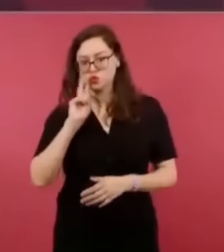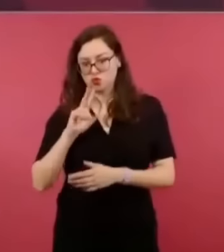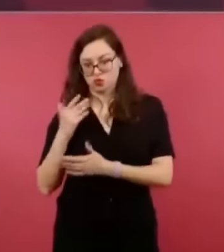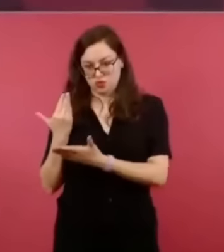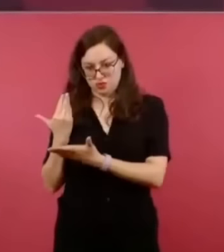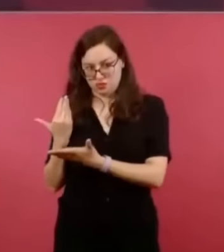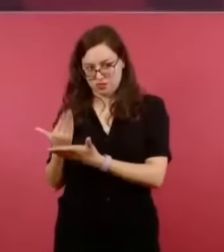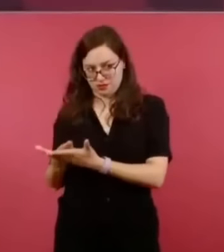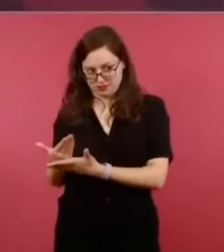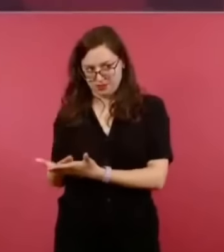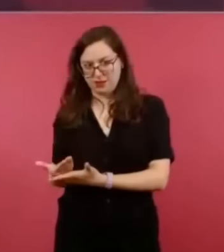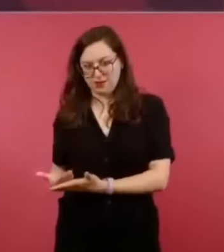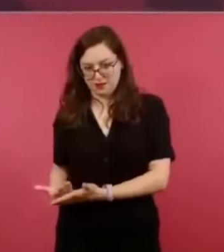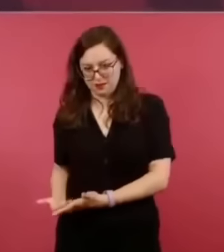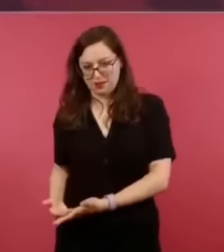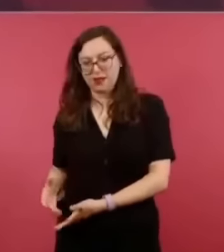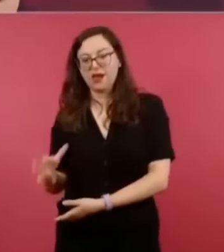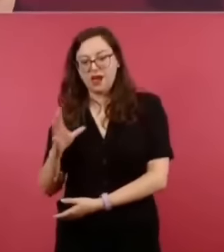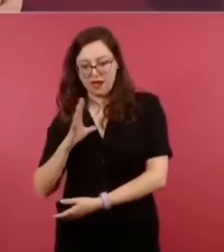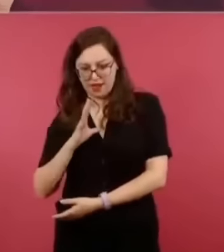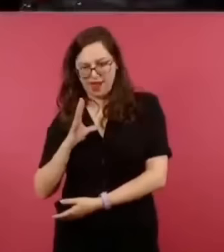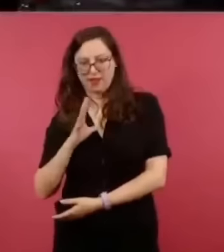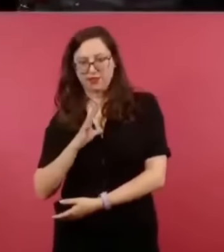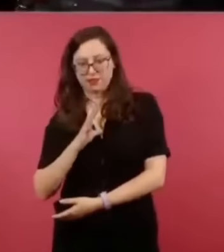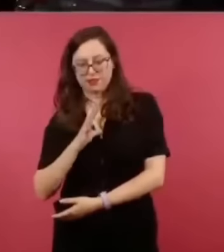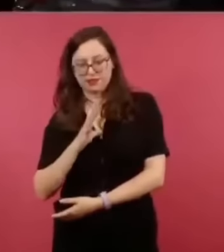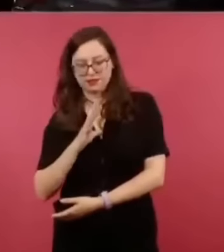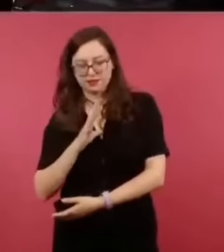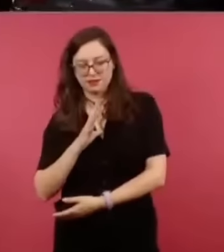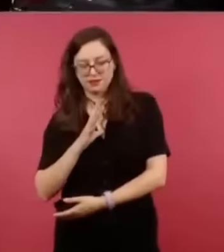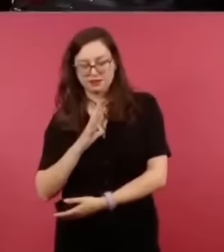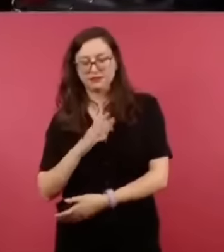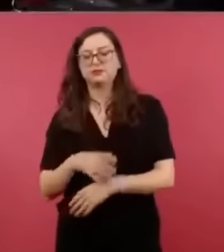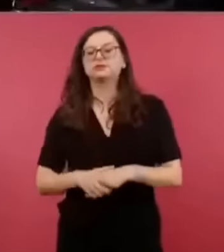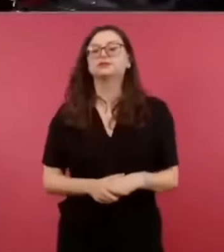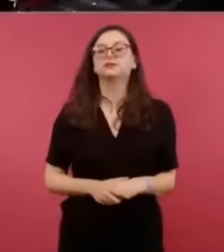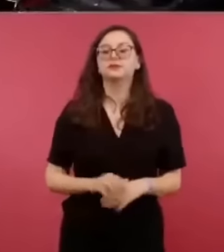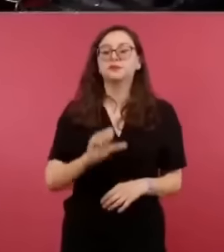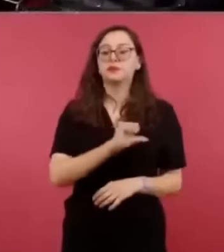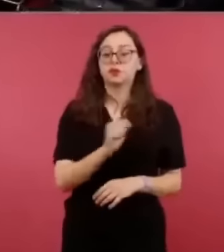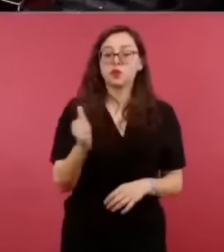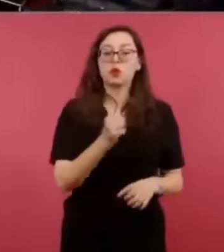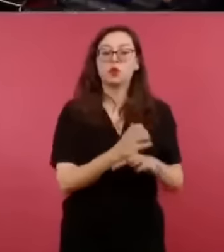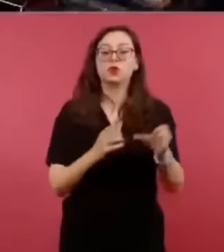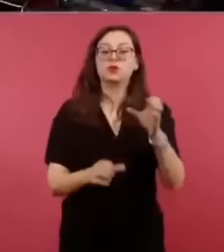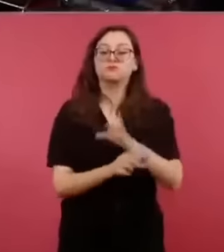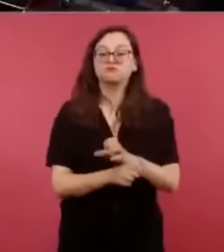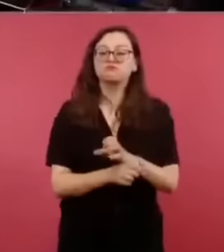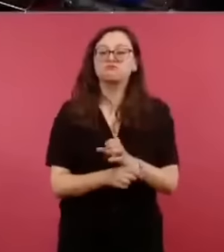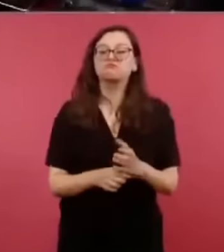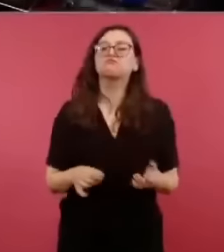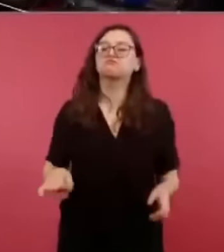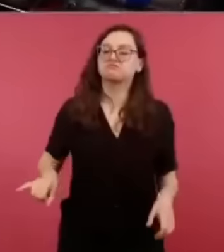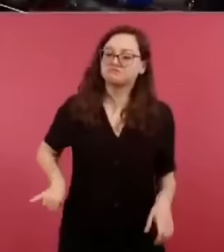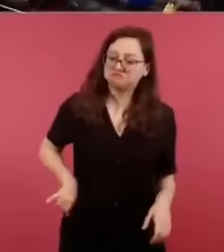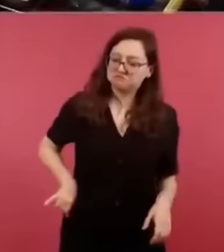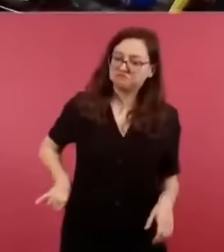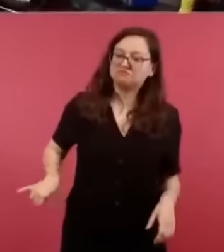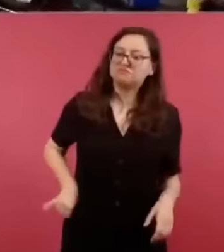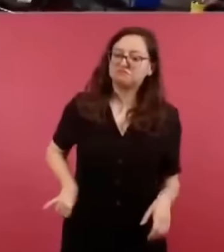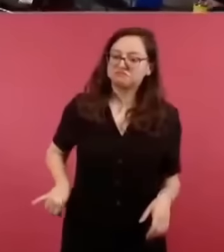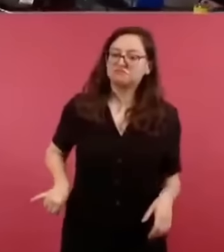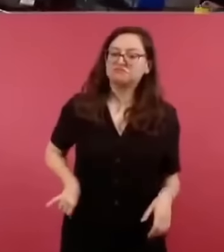Otra cosa que es interesante en este tema es que el conservadurismo